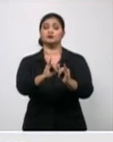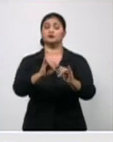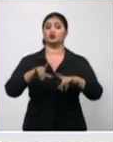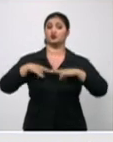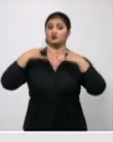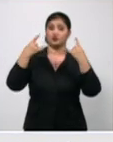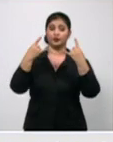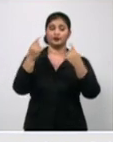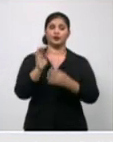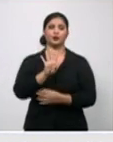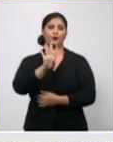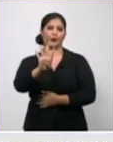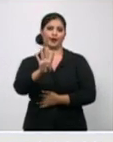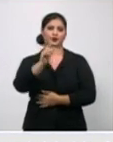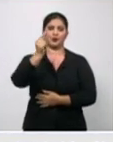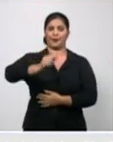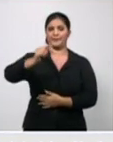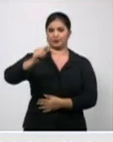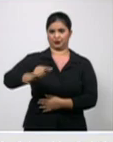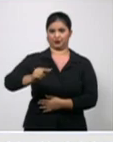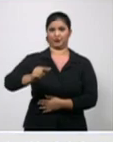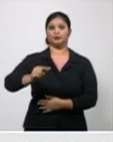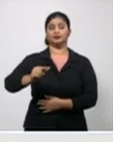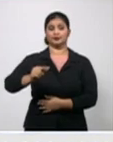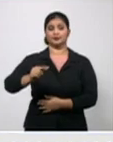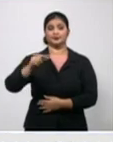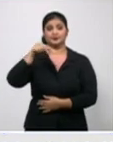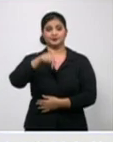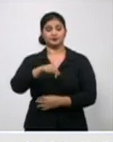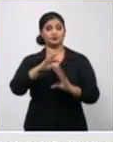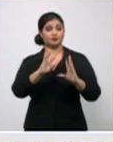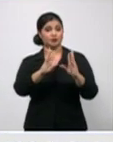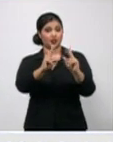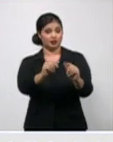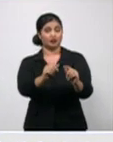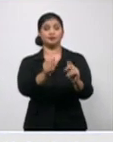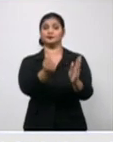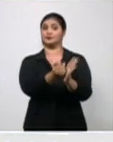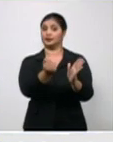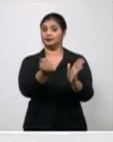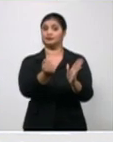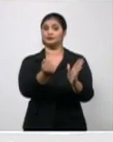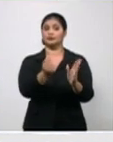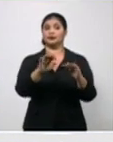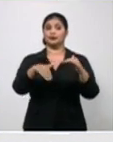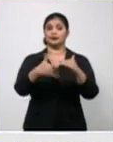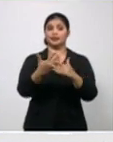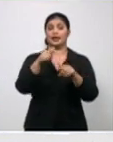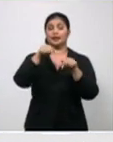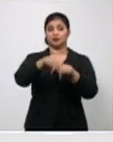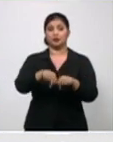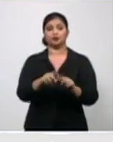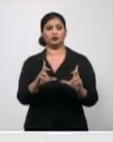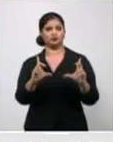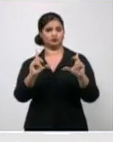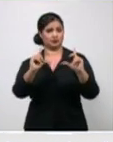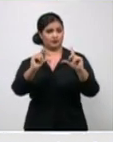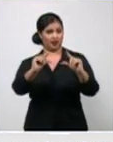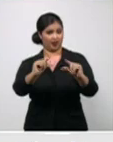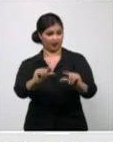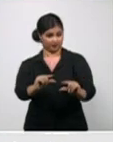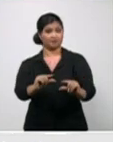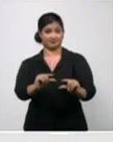personas. Y aunque la cifra de casos confirmados hoy es muy discretamente inferior, pero